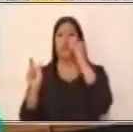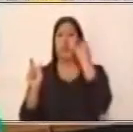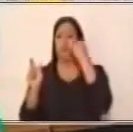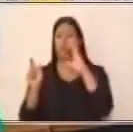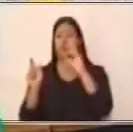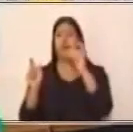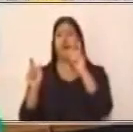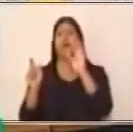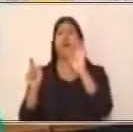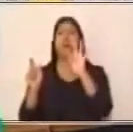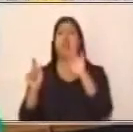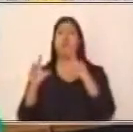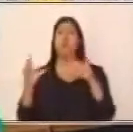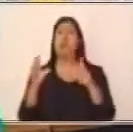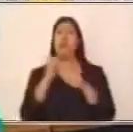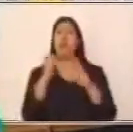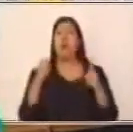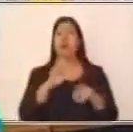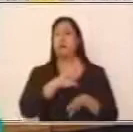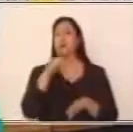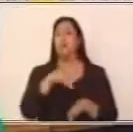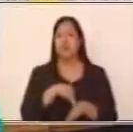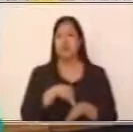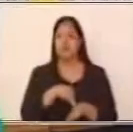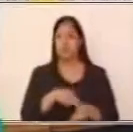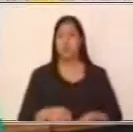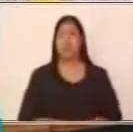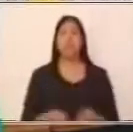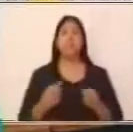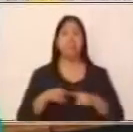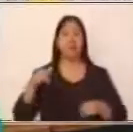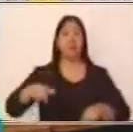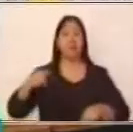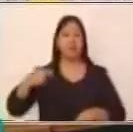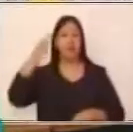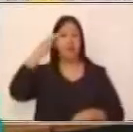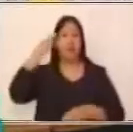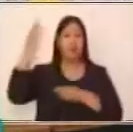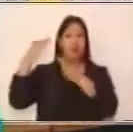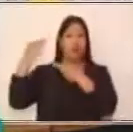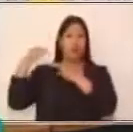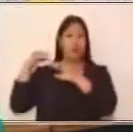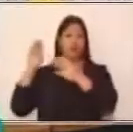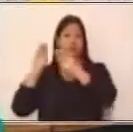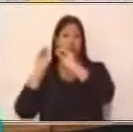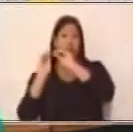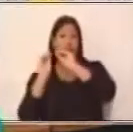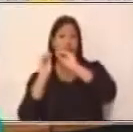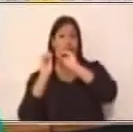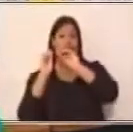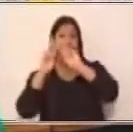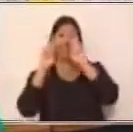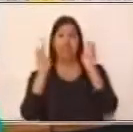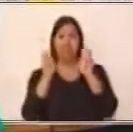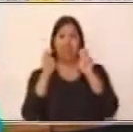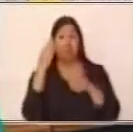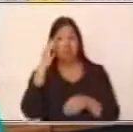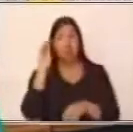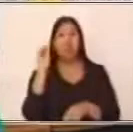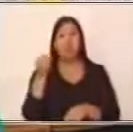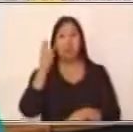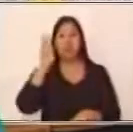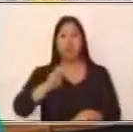recordatorio de temas que necesitamos que tengas presente antes de comenzar con el de